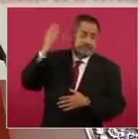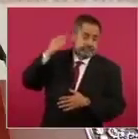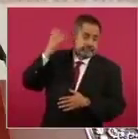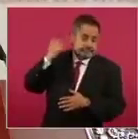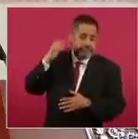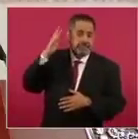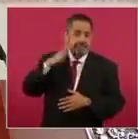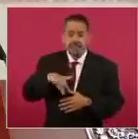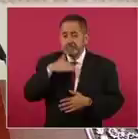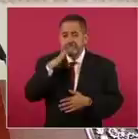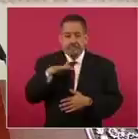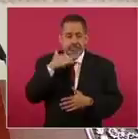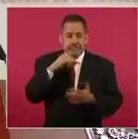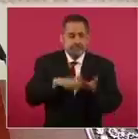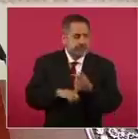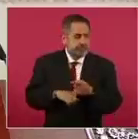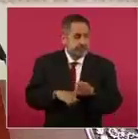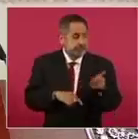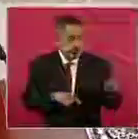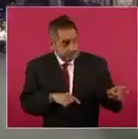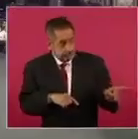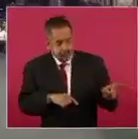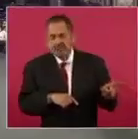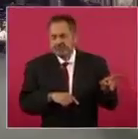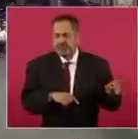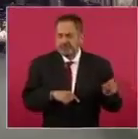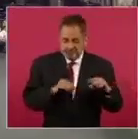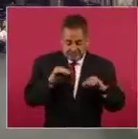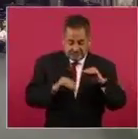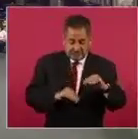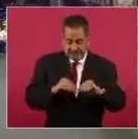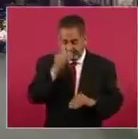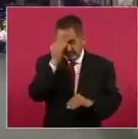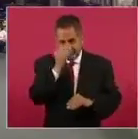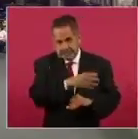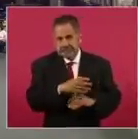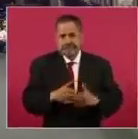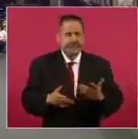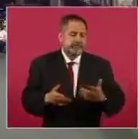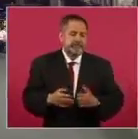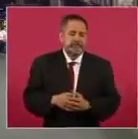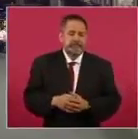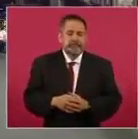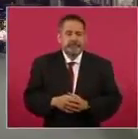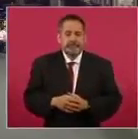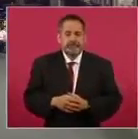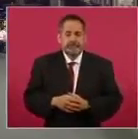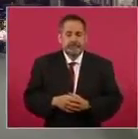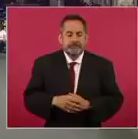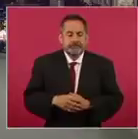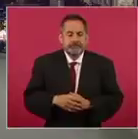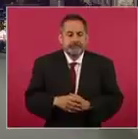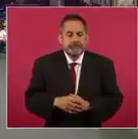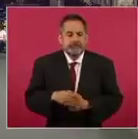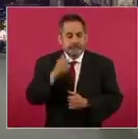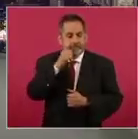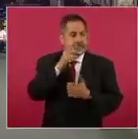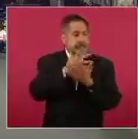corrupción, se apostaba a lo espectacular,